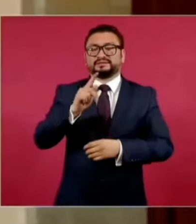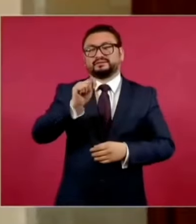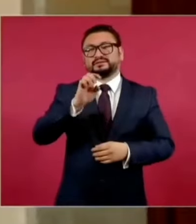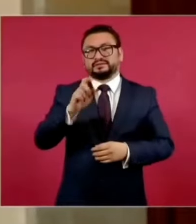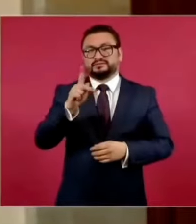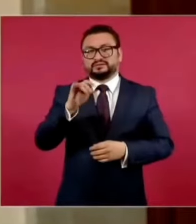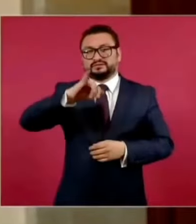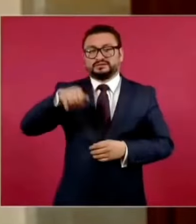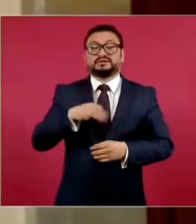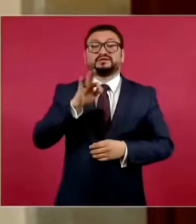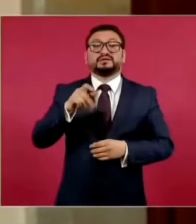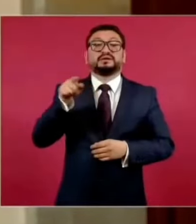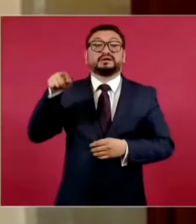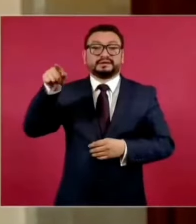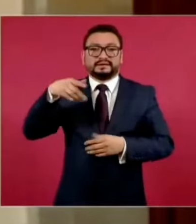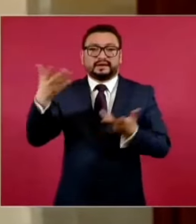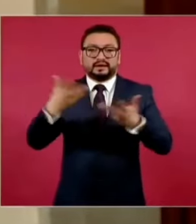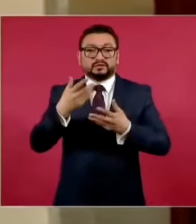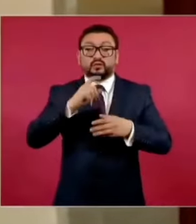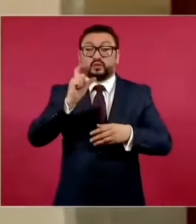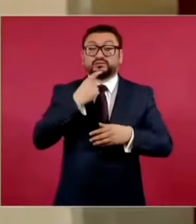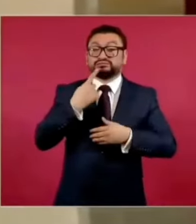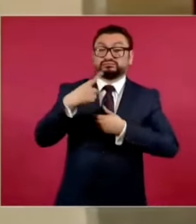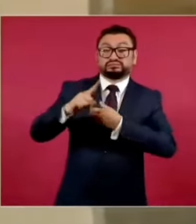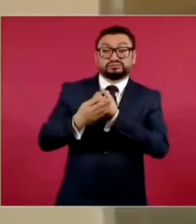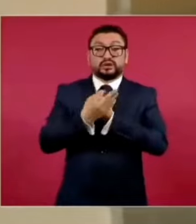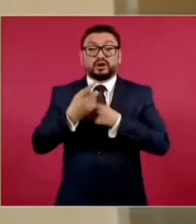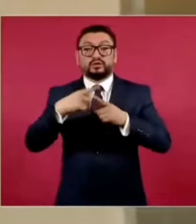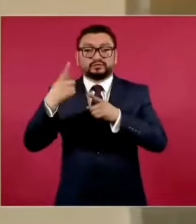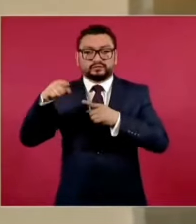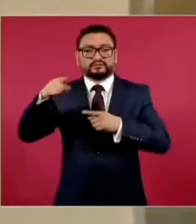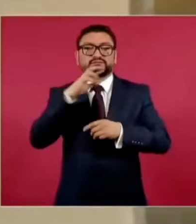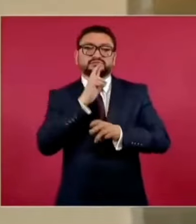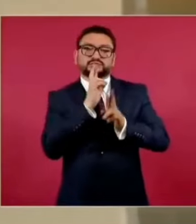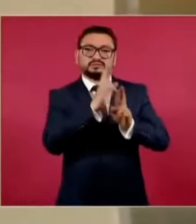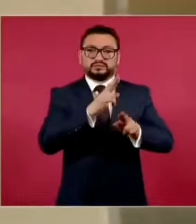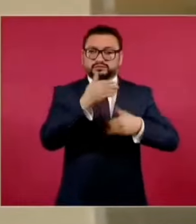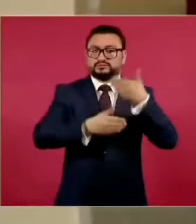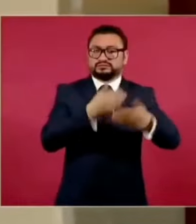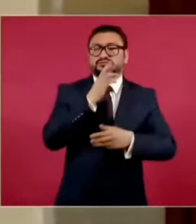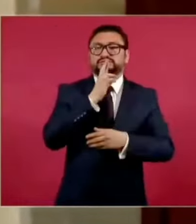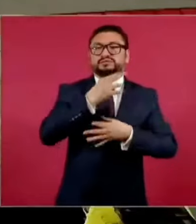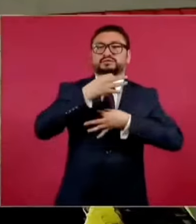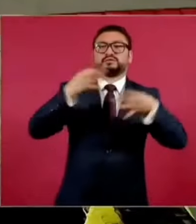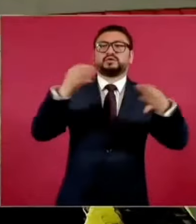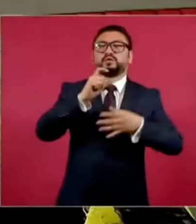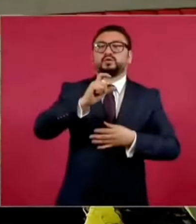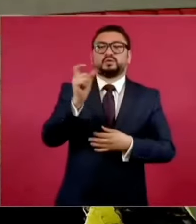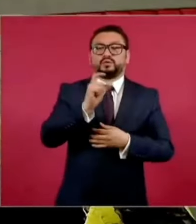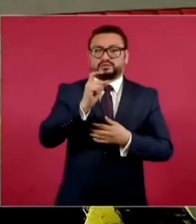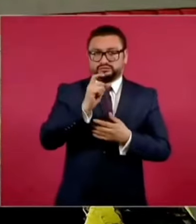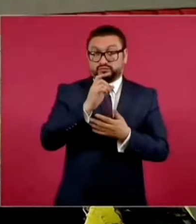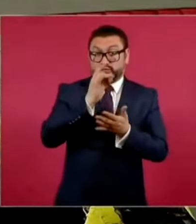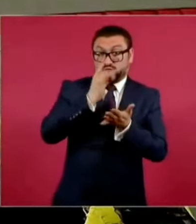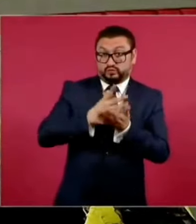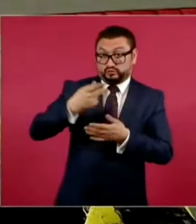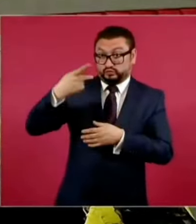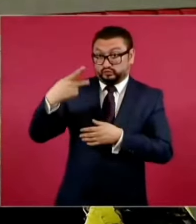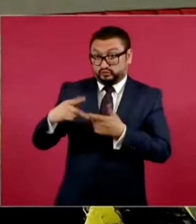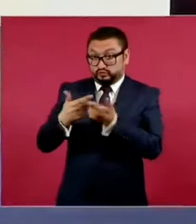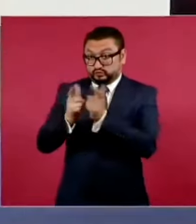a resolver las impugnaciones y va a declarar los resultados, salvo cuando se trate de sus propios